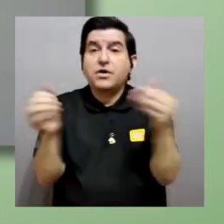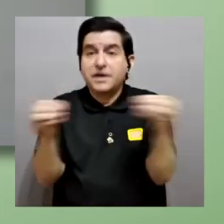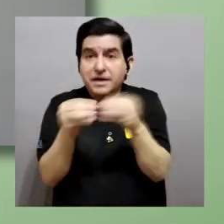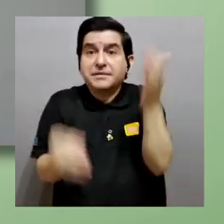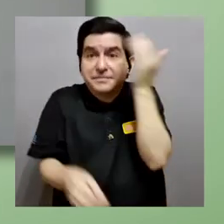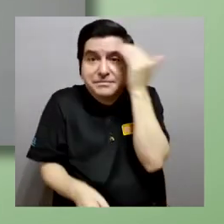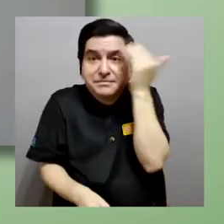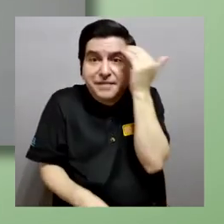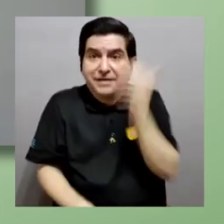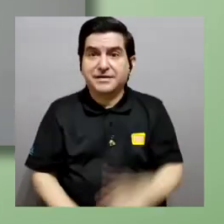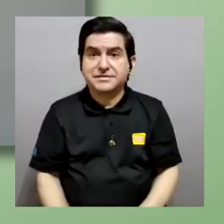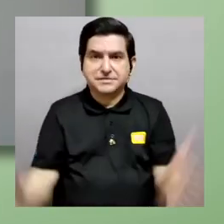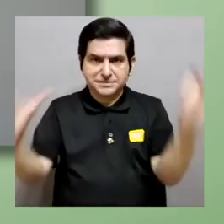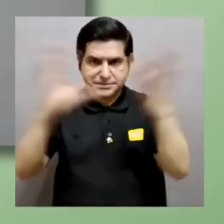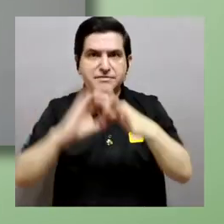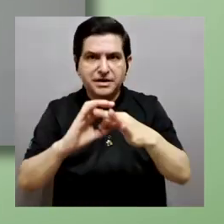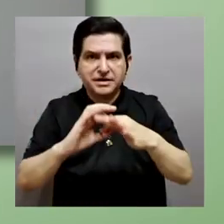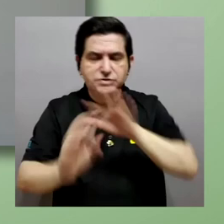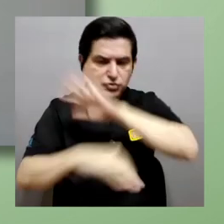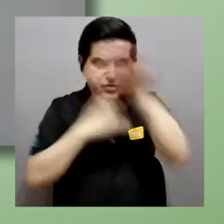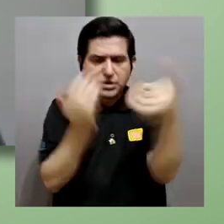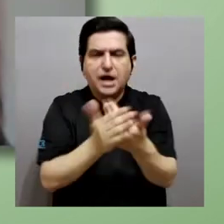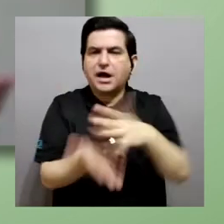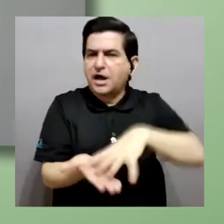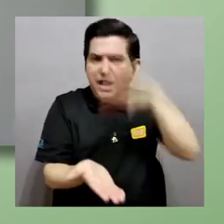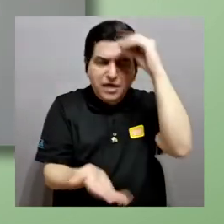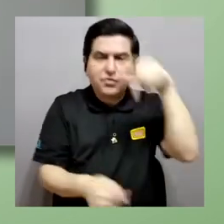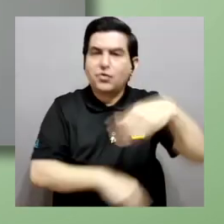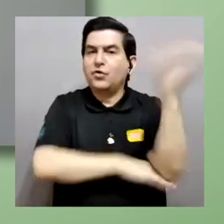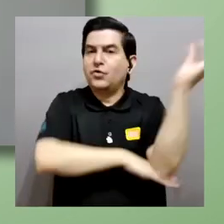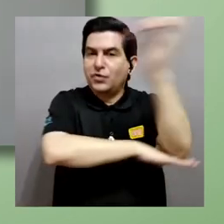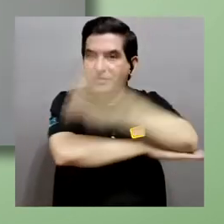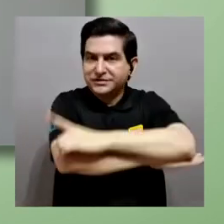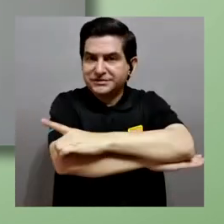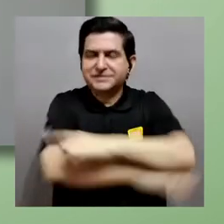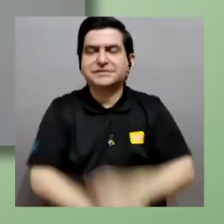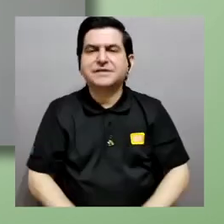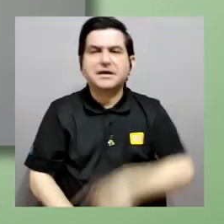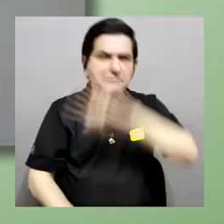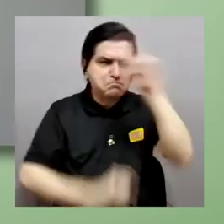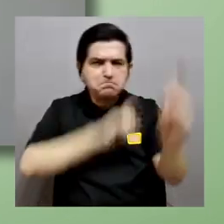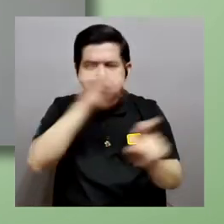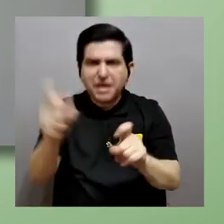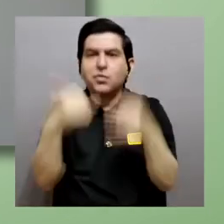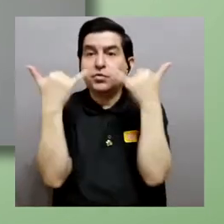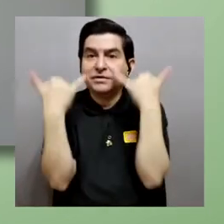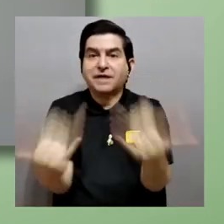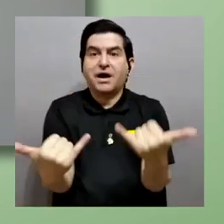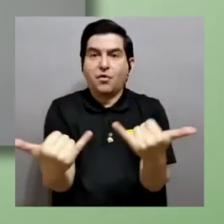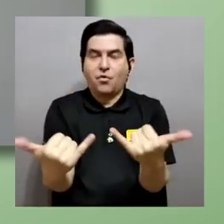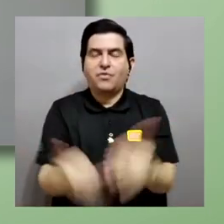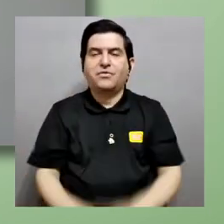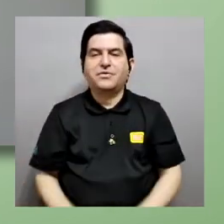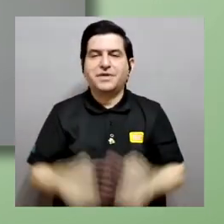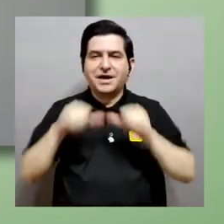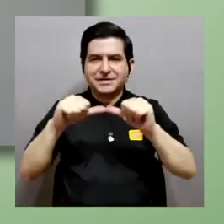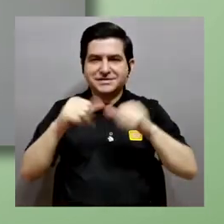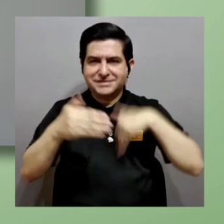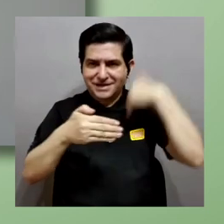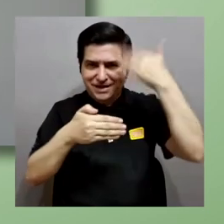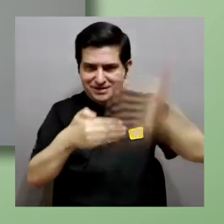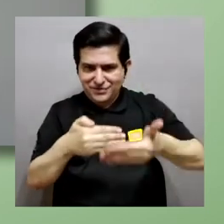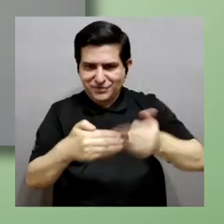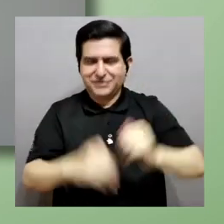quiere saber algo más acerca de pues todo lo que hemos aprendido el día de hoy haga sus preguntas en este momento y ya